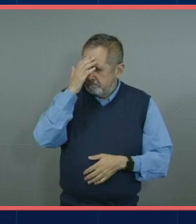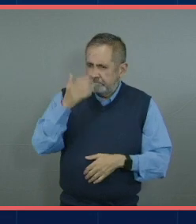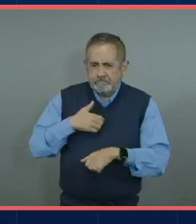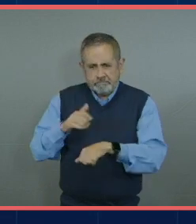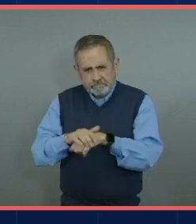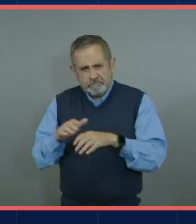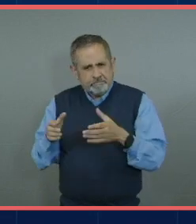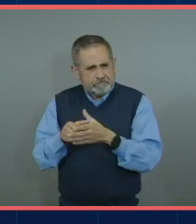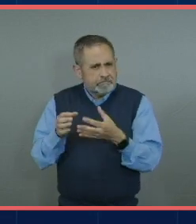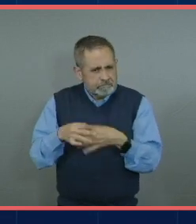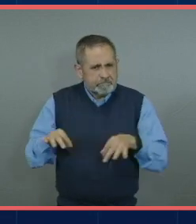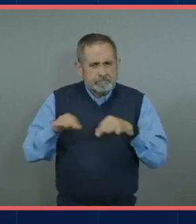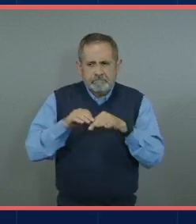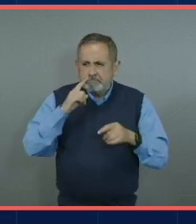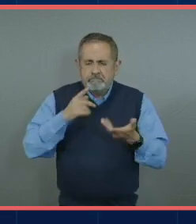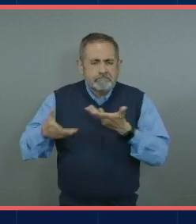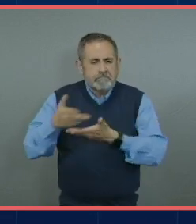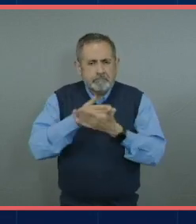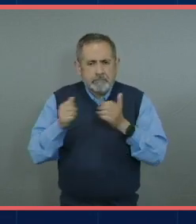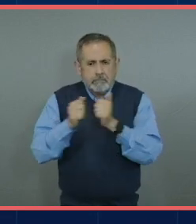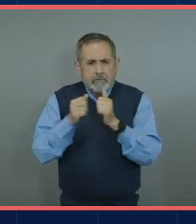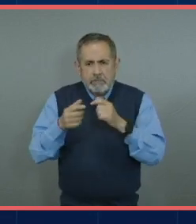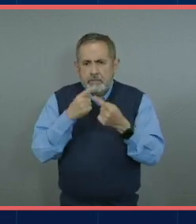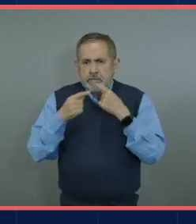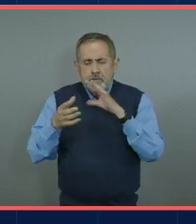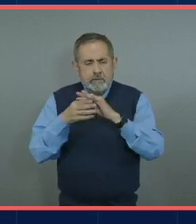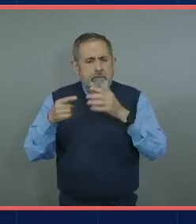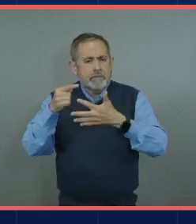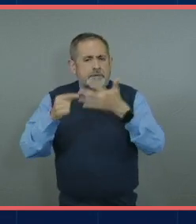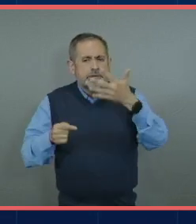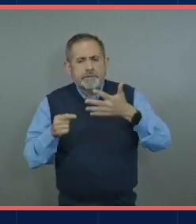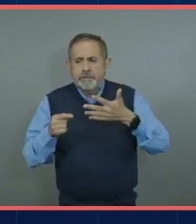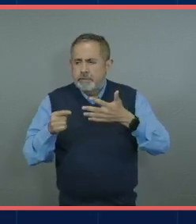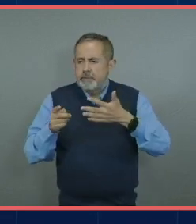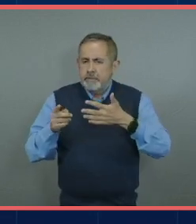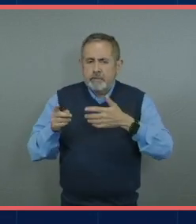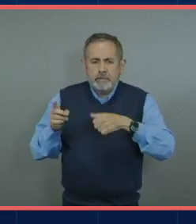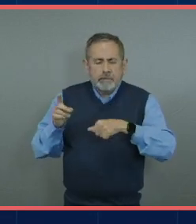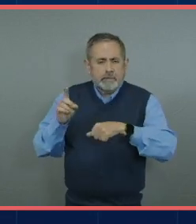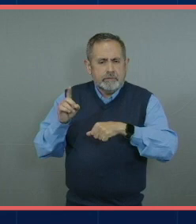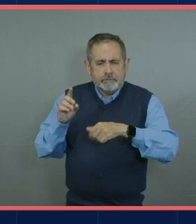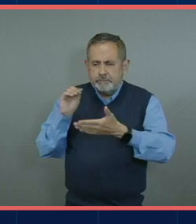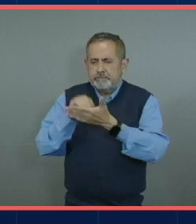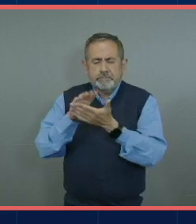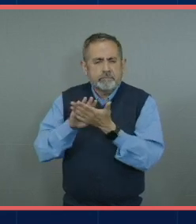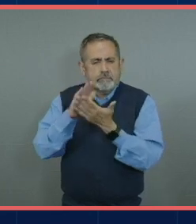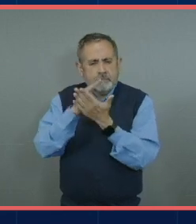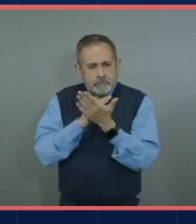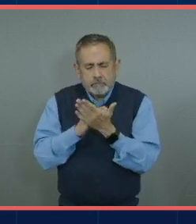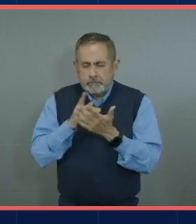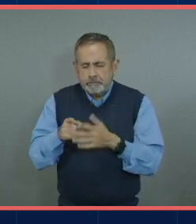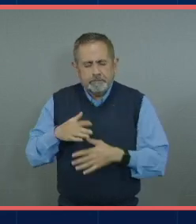que son importantes para ti cuando cuando estás trabajando en tu día entonces realmente creo que me llevaría toda la tarde